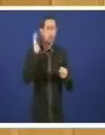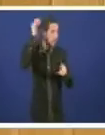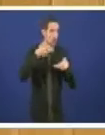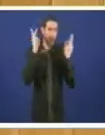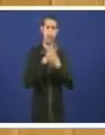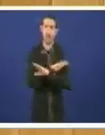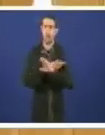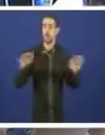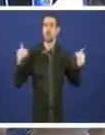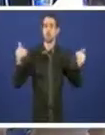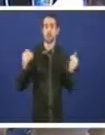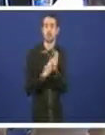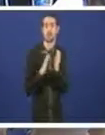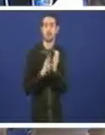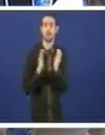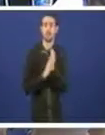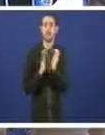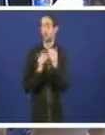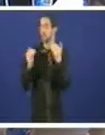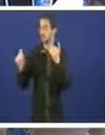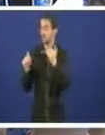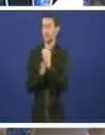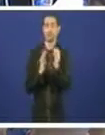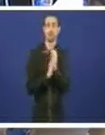e moitas grazas moitas grazas